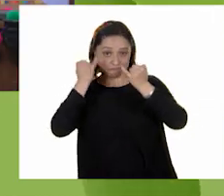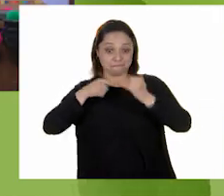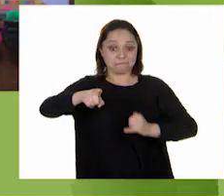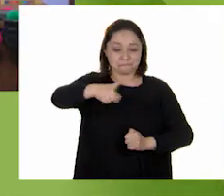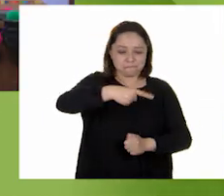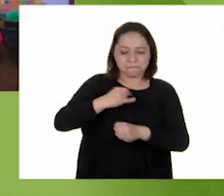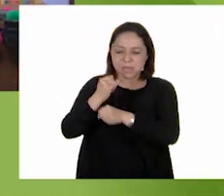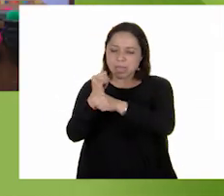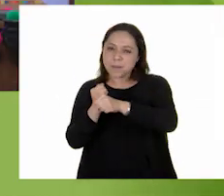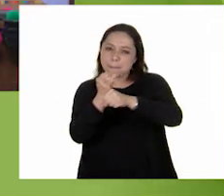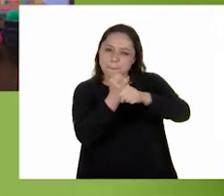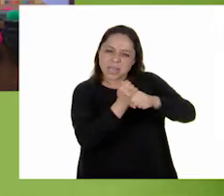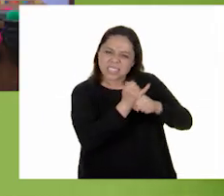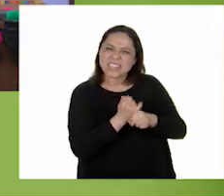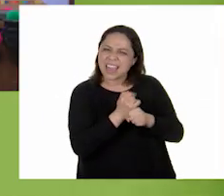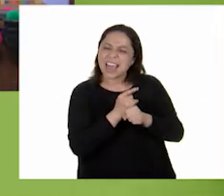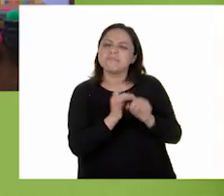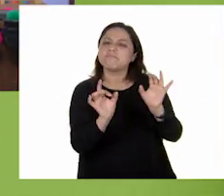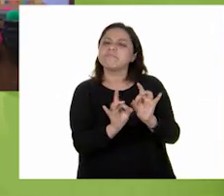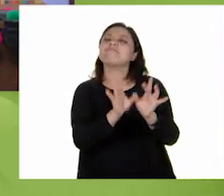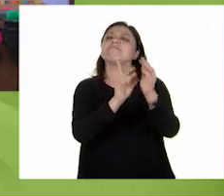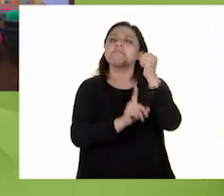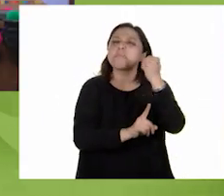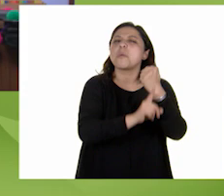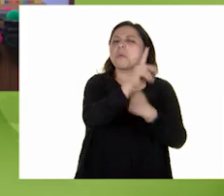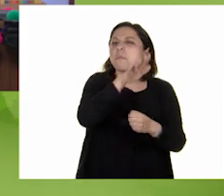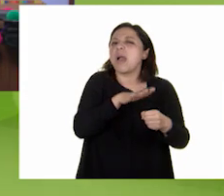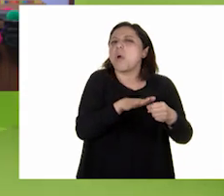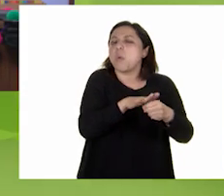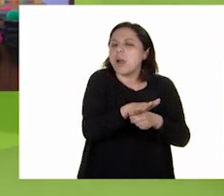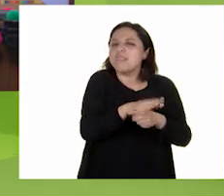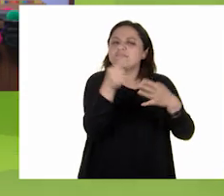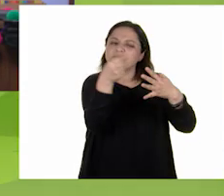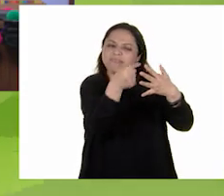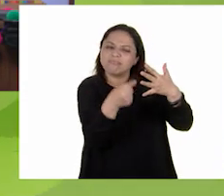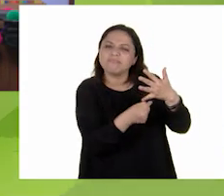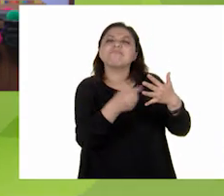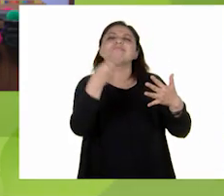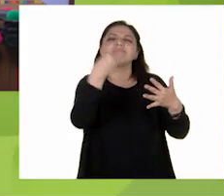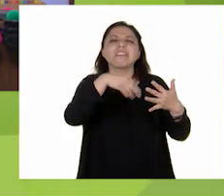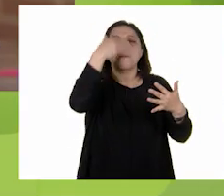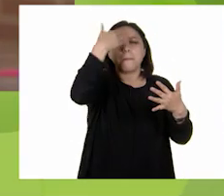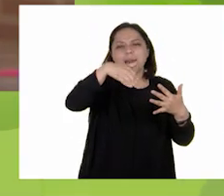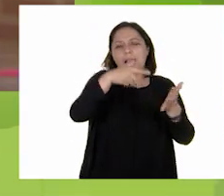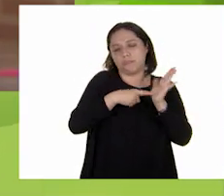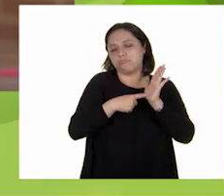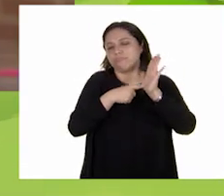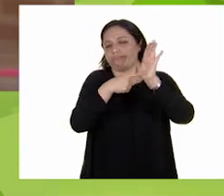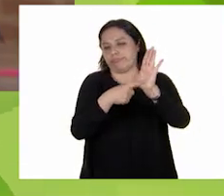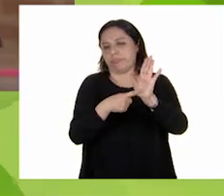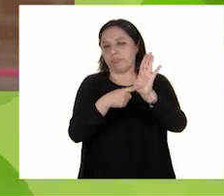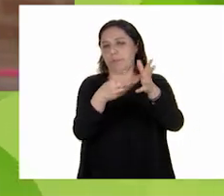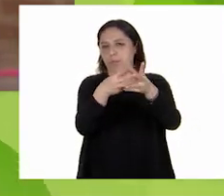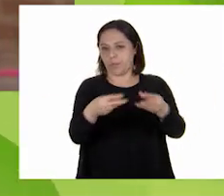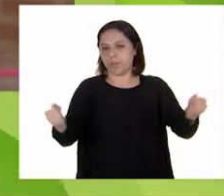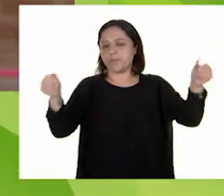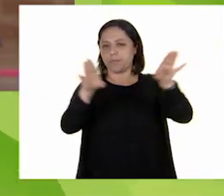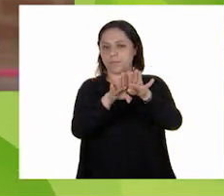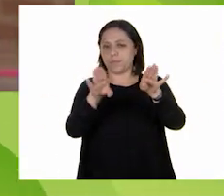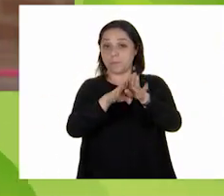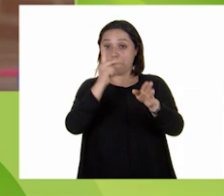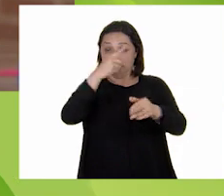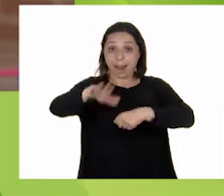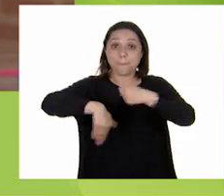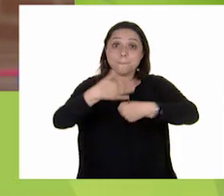más acerca de nuestro problema e imaginar qué cosas necesitaremos saber para proponer una solución. ¡Sí! Para poder volver a